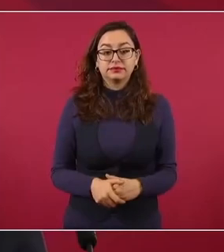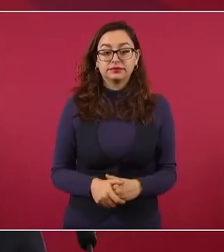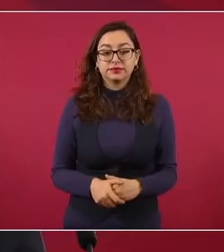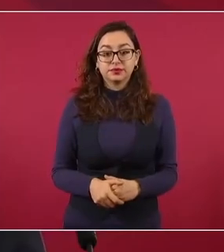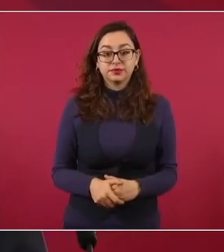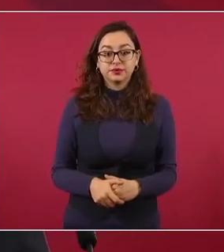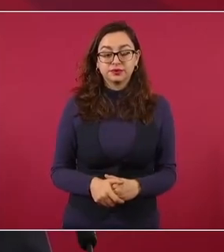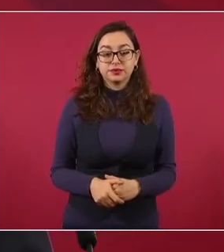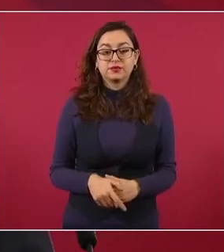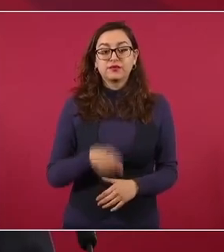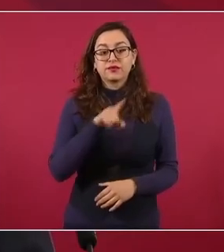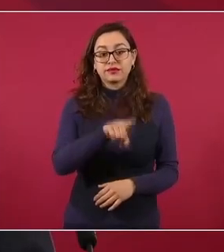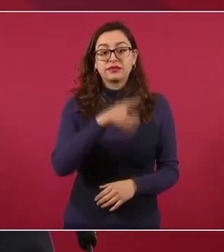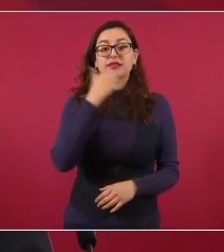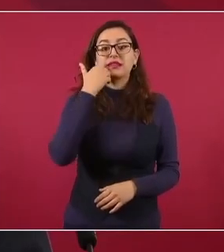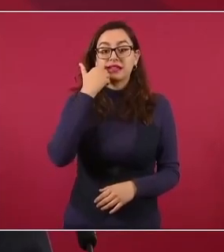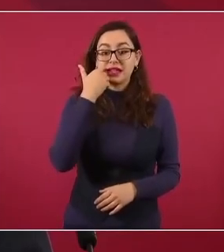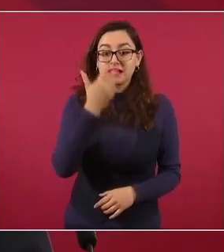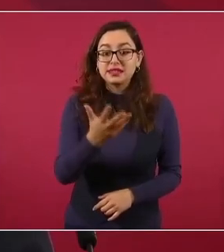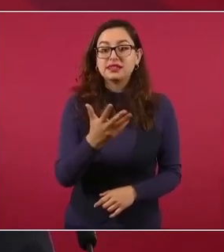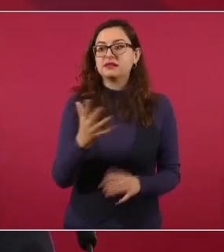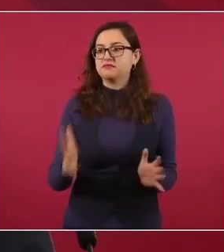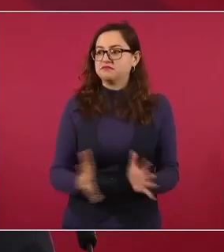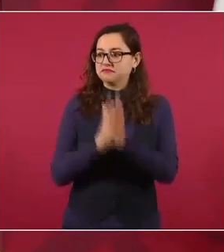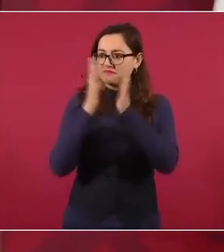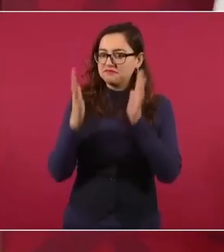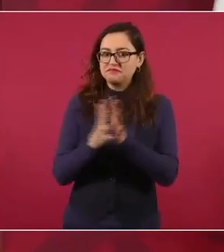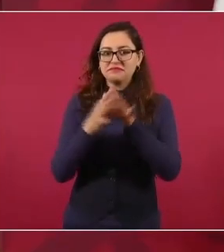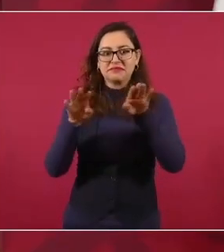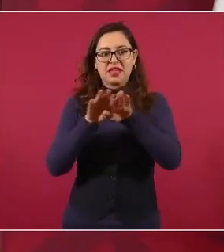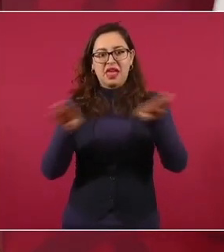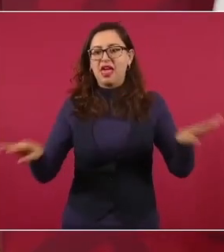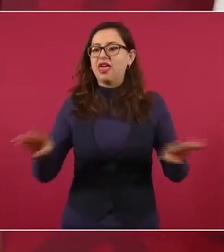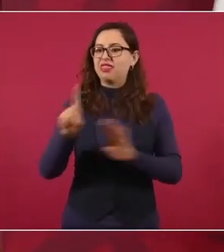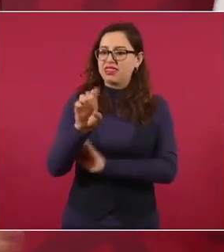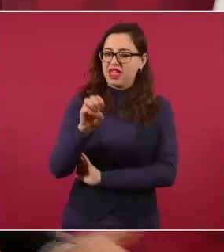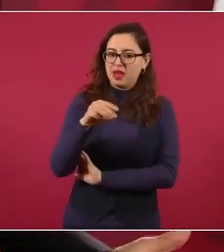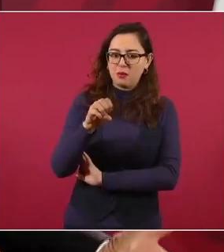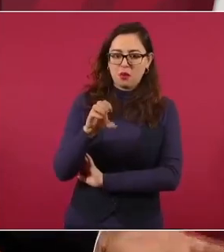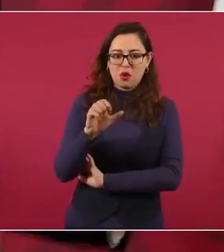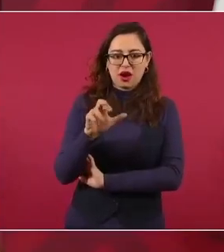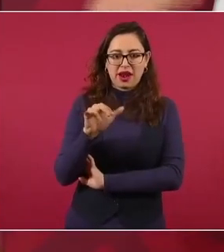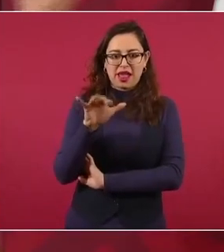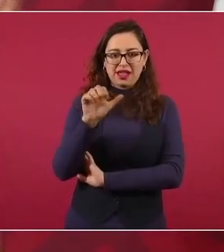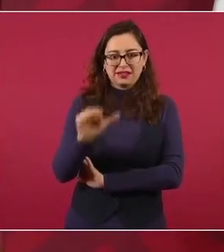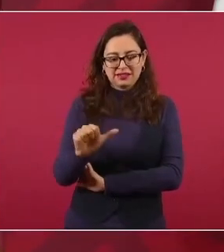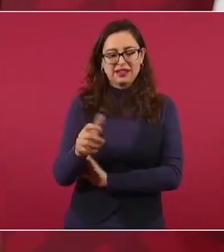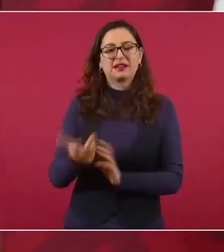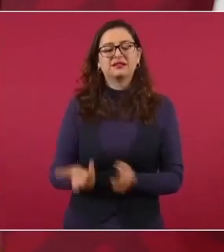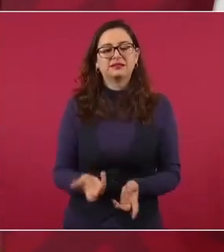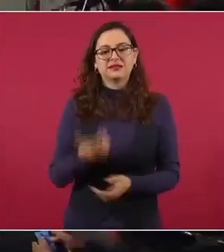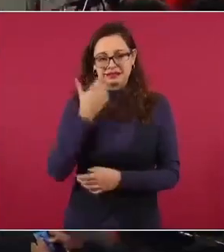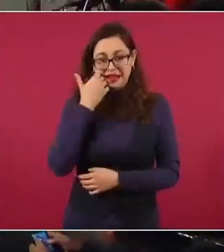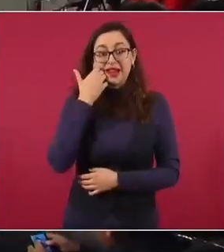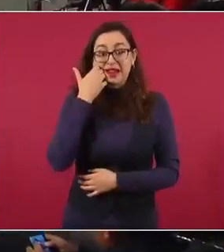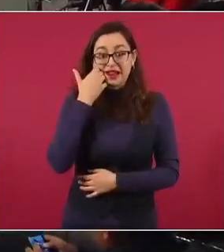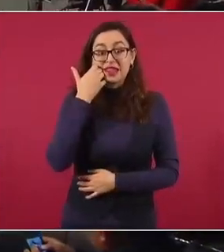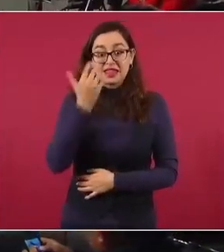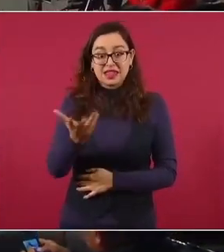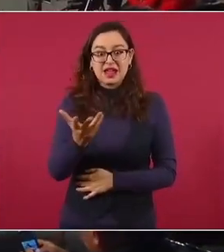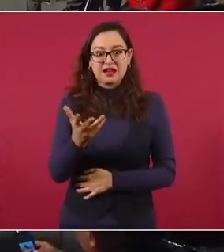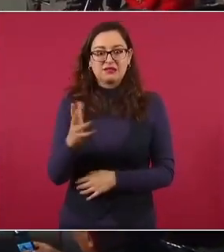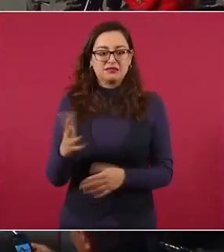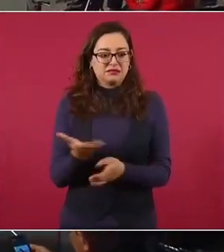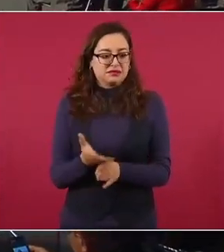Quería la democracia para México después de 34